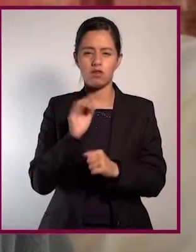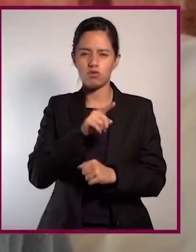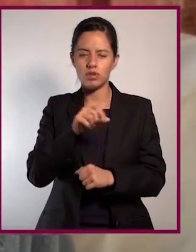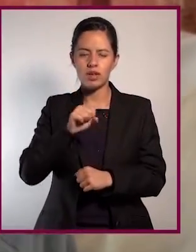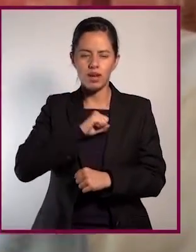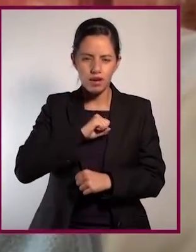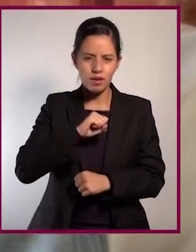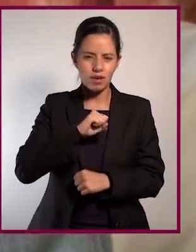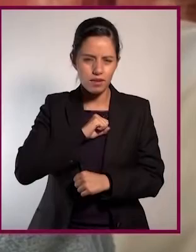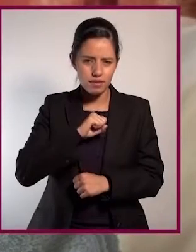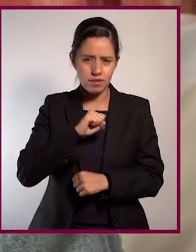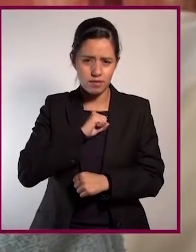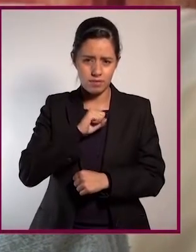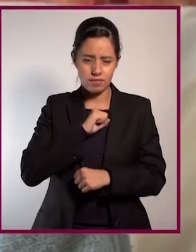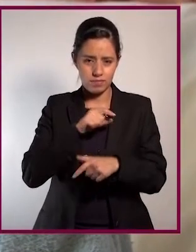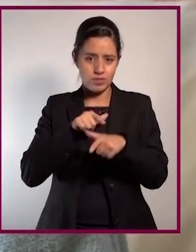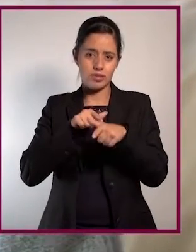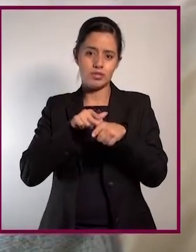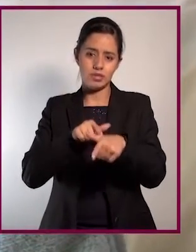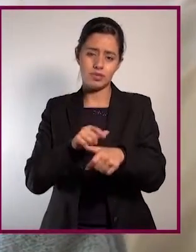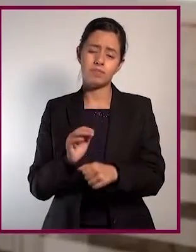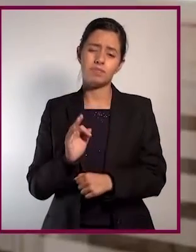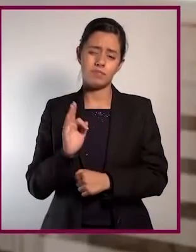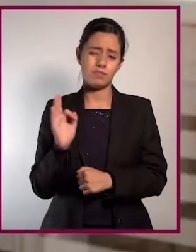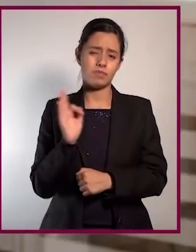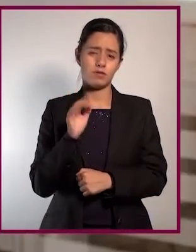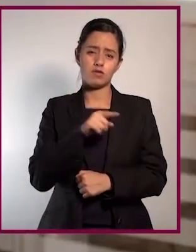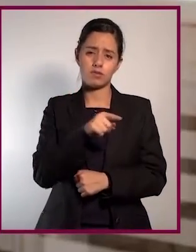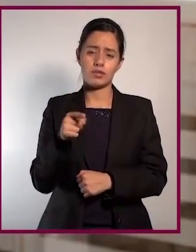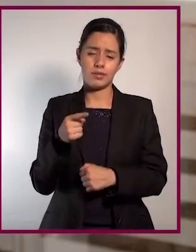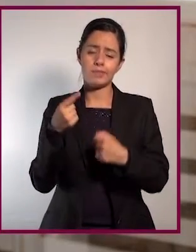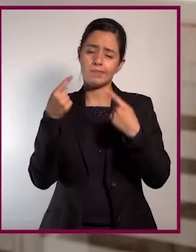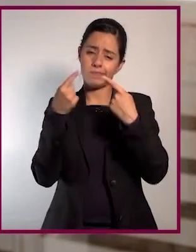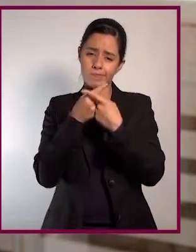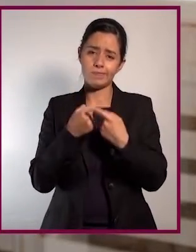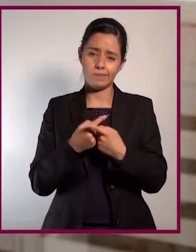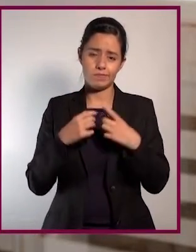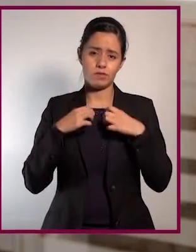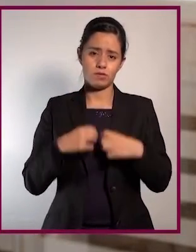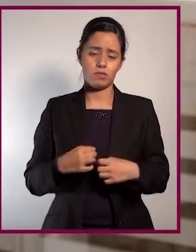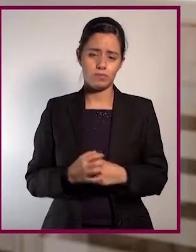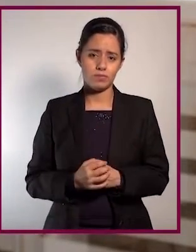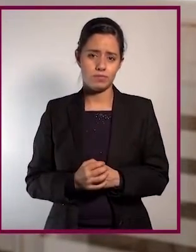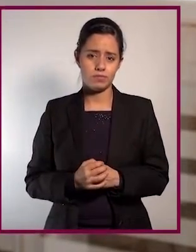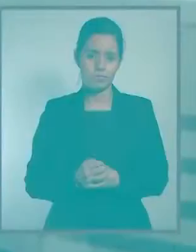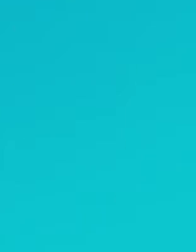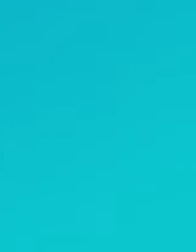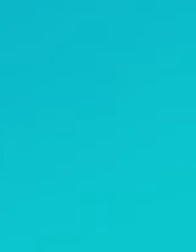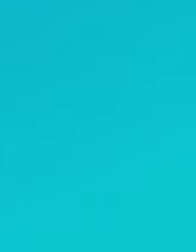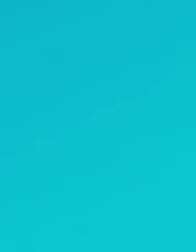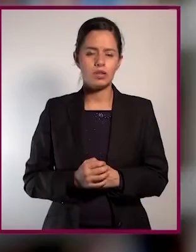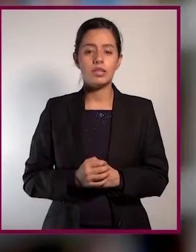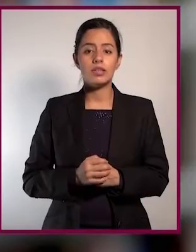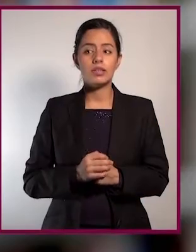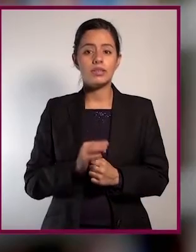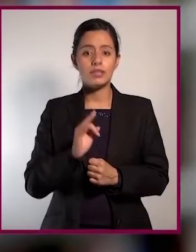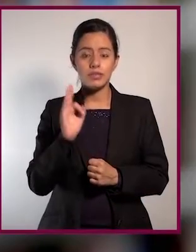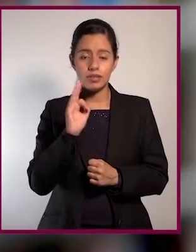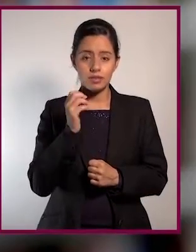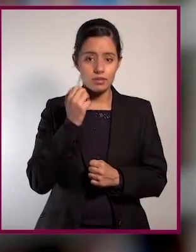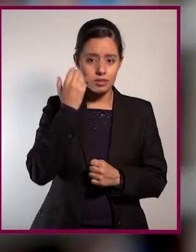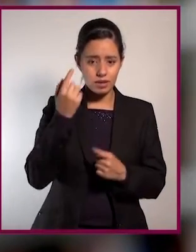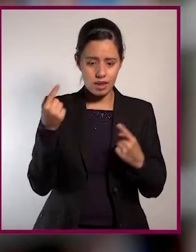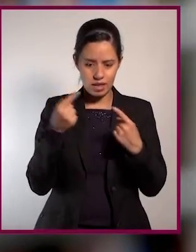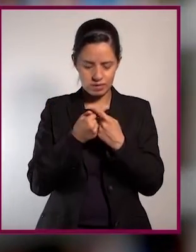quienes no puedan dejar de estornudar en el otoño, quizás tengan una alergia estacional. Para